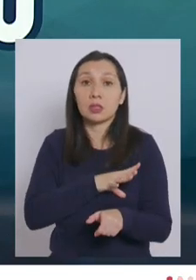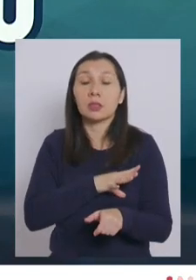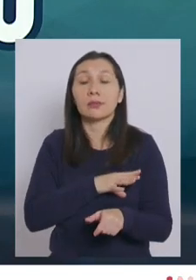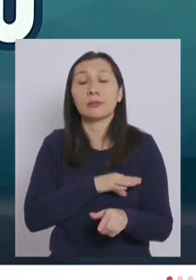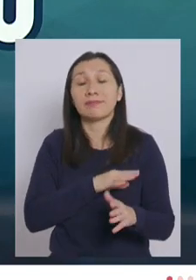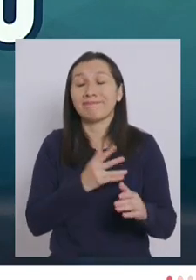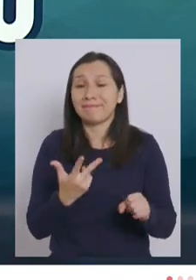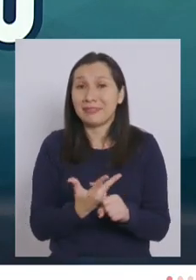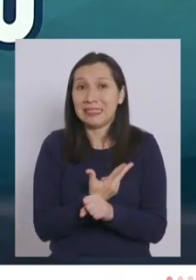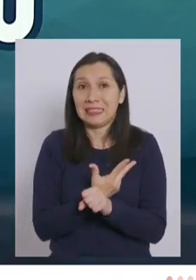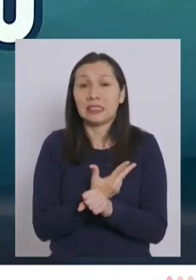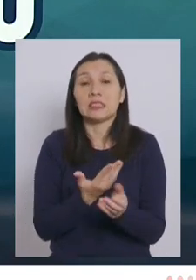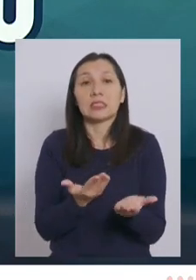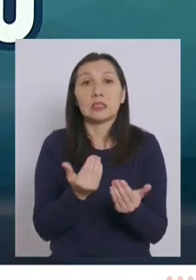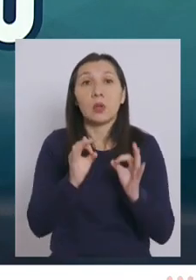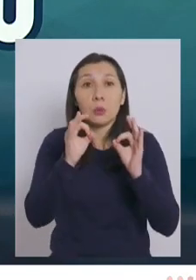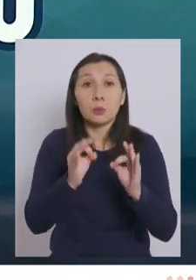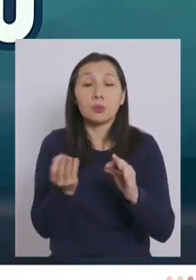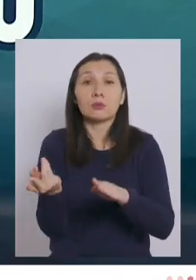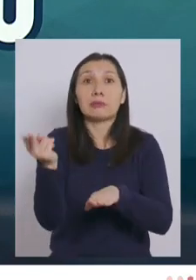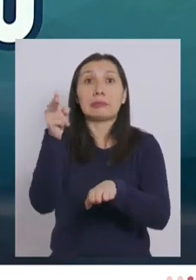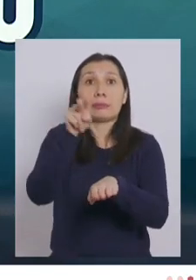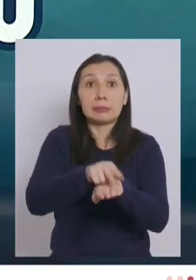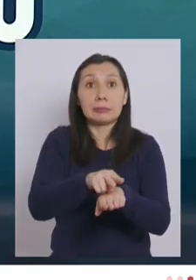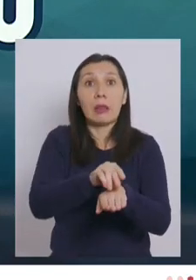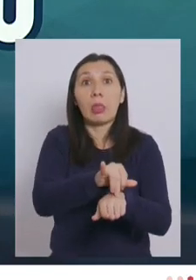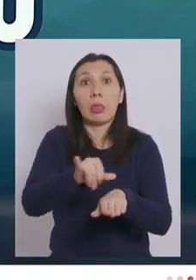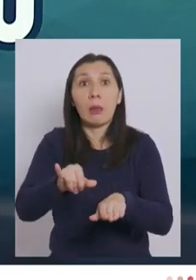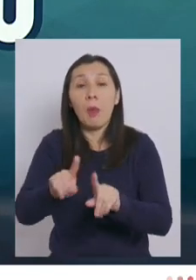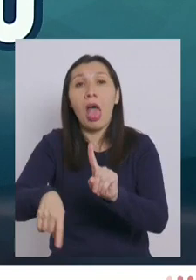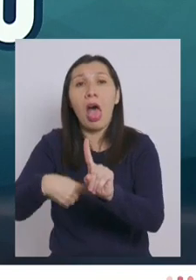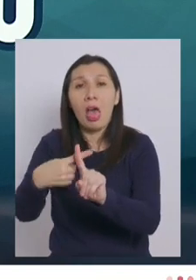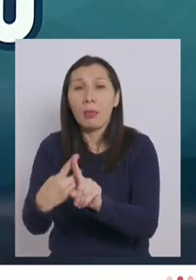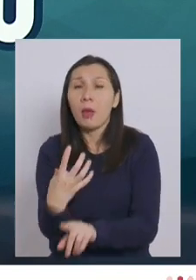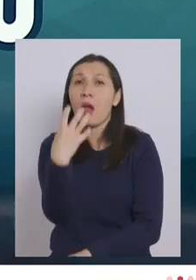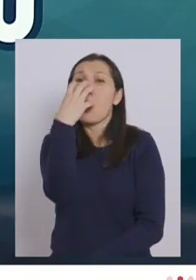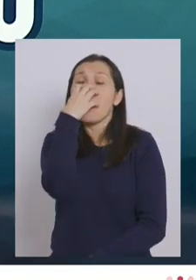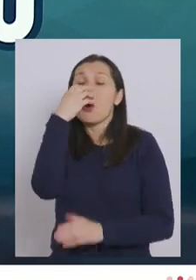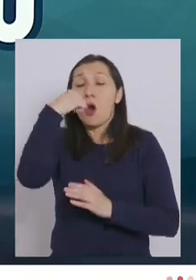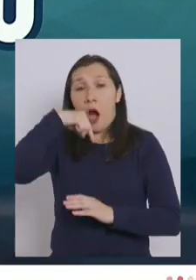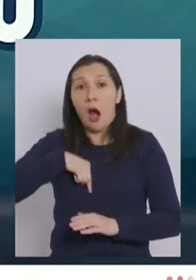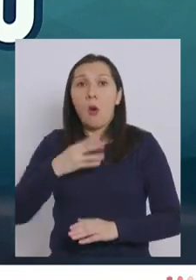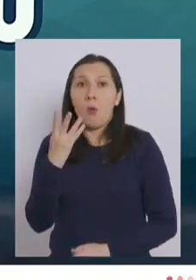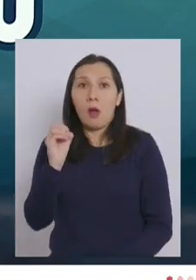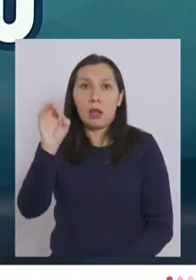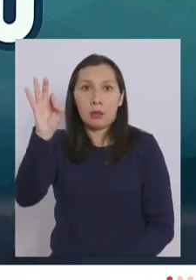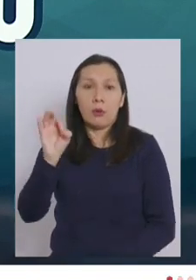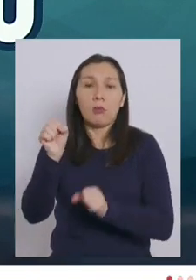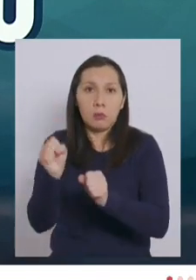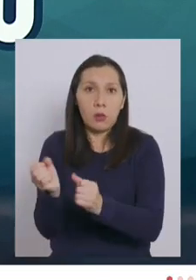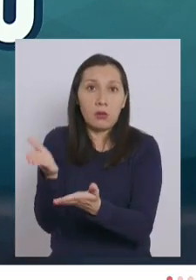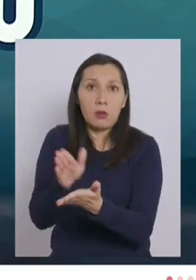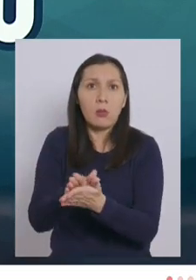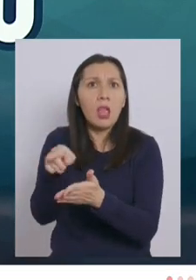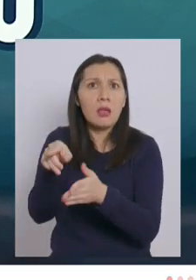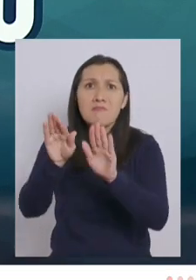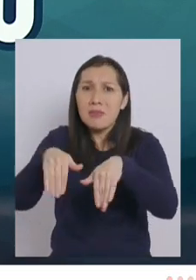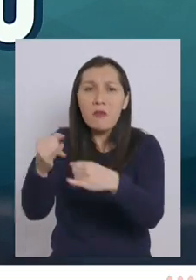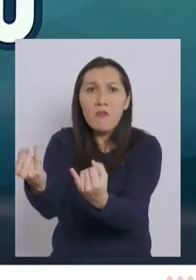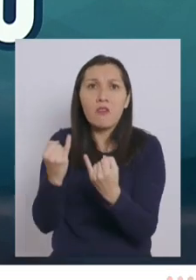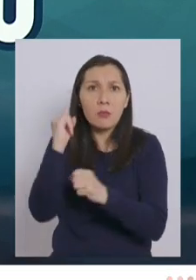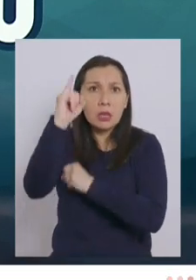que desgraciadamente requieren de este dispositivo. Estos son datos internacionales